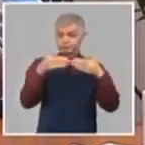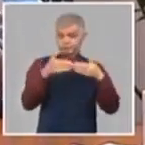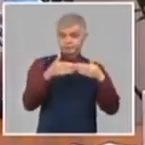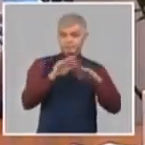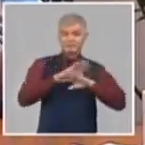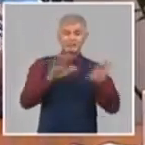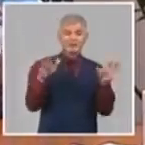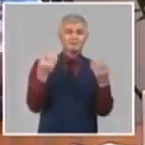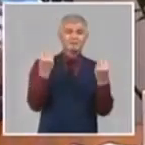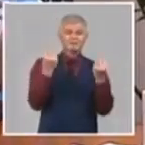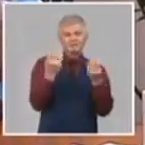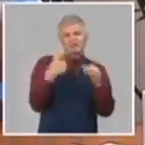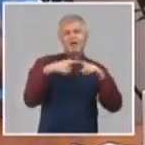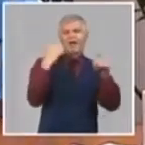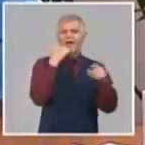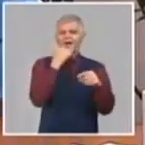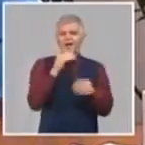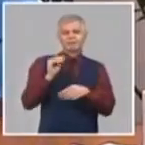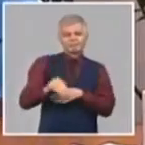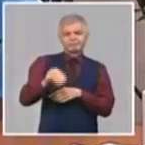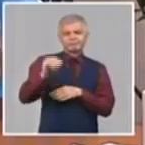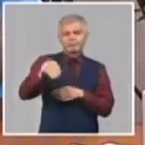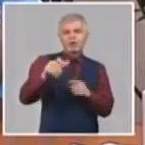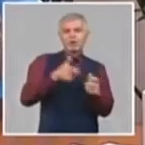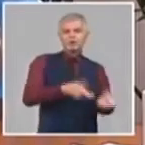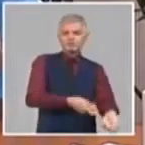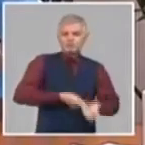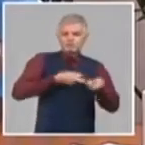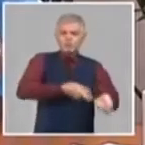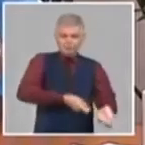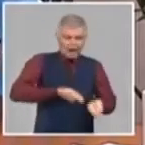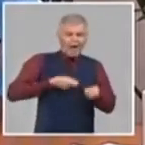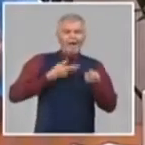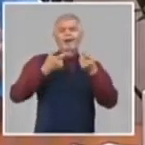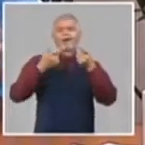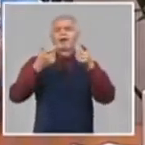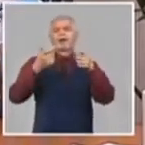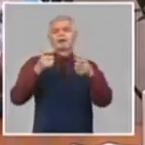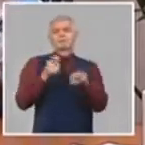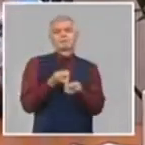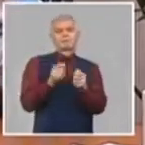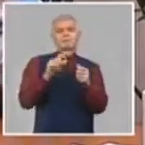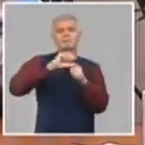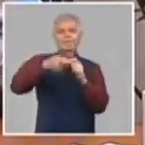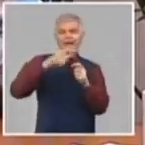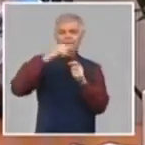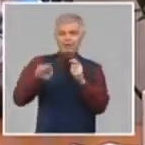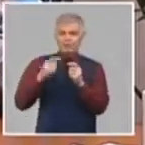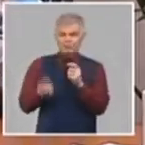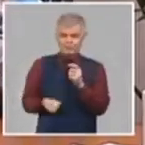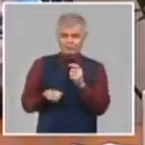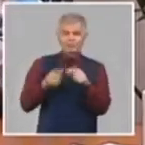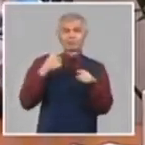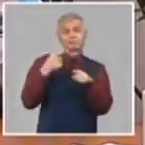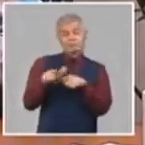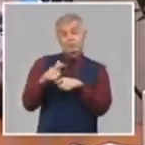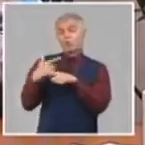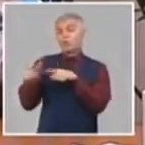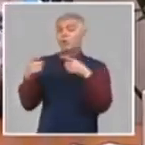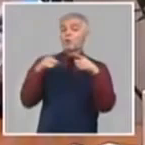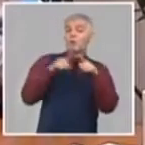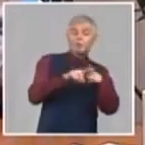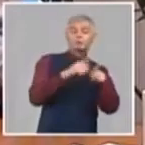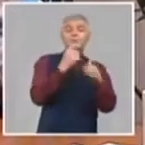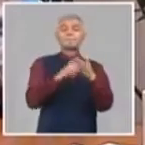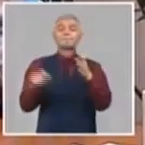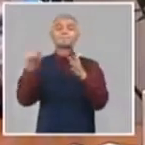de yuca y 3.500 de plátano. Junto con la campaña de siembra de caña de primavera y frío, que es un plan grande, decir,